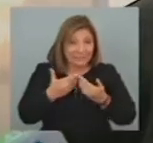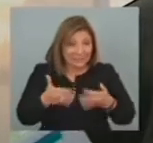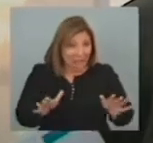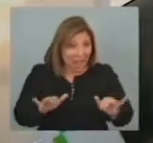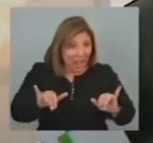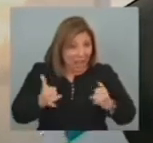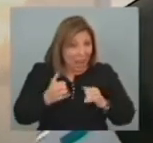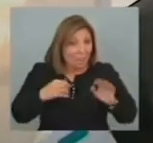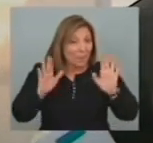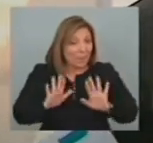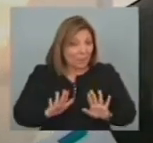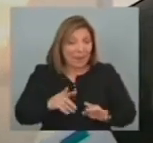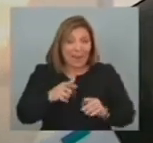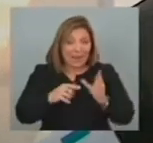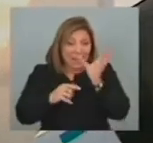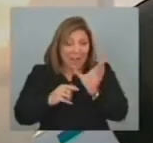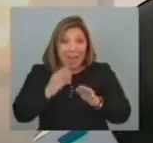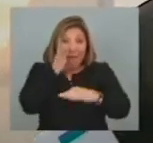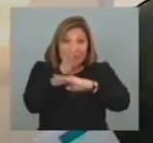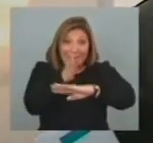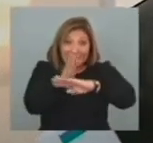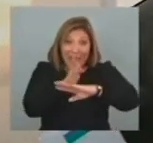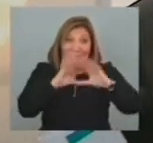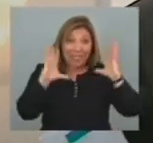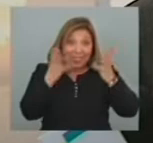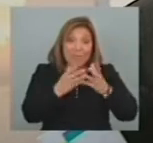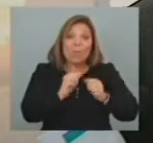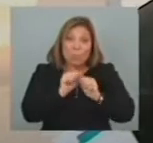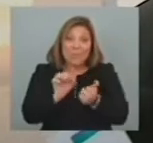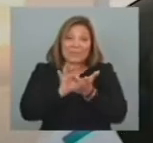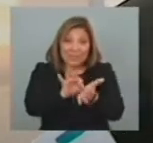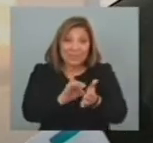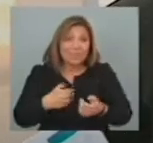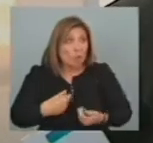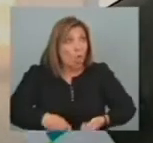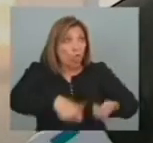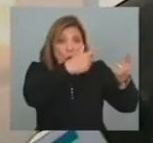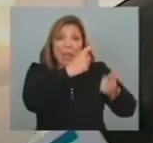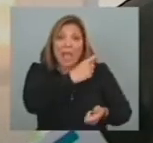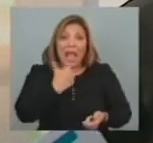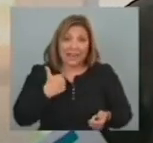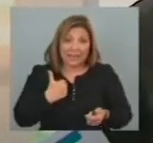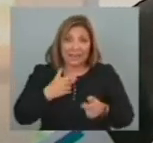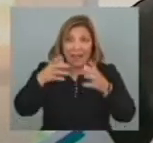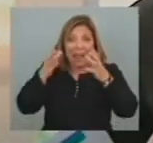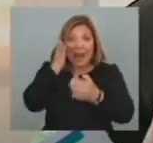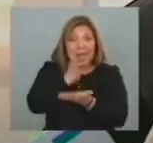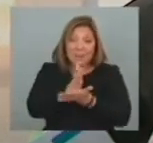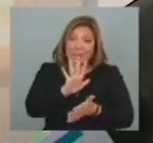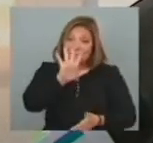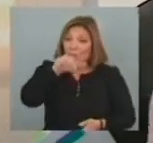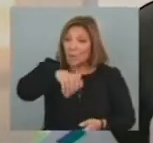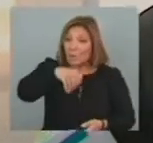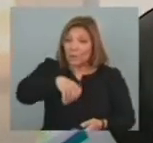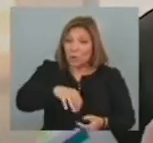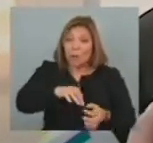prácticamente La mitad De la capacidad De la planta Regasificadora Puede estar Al servicio De la República Argentina O sea Serían unos 5 millones